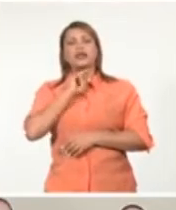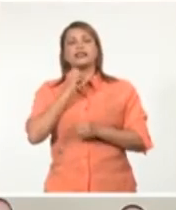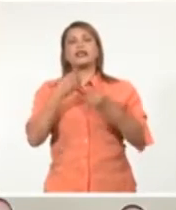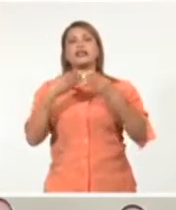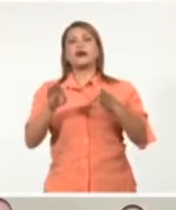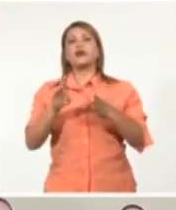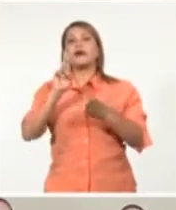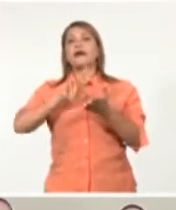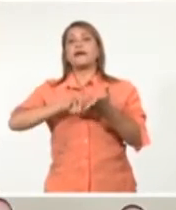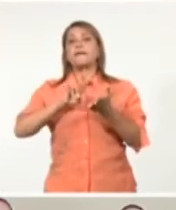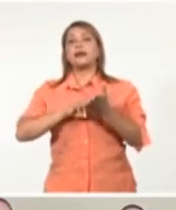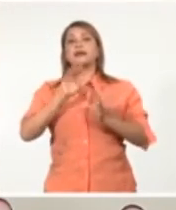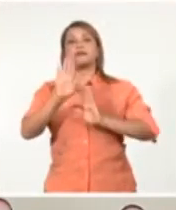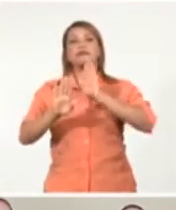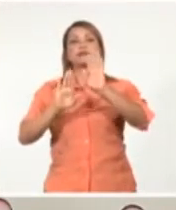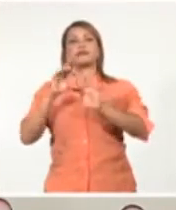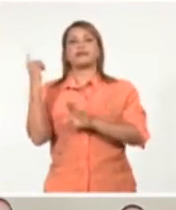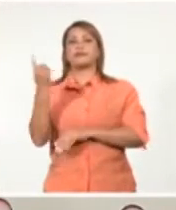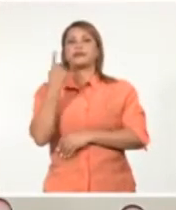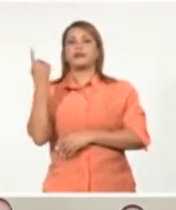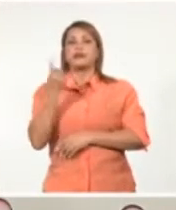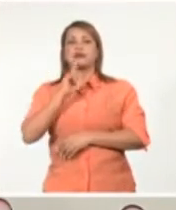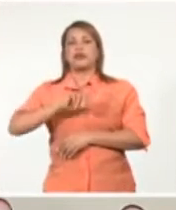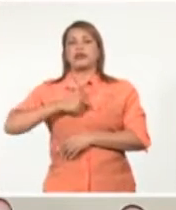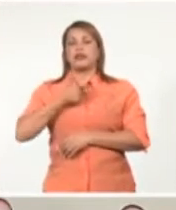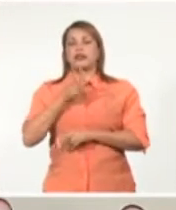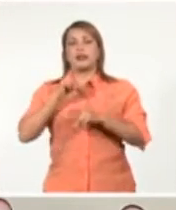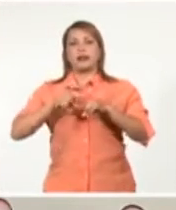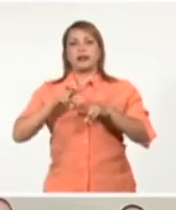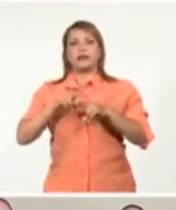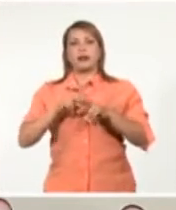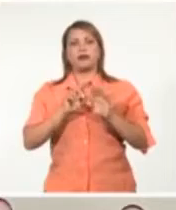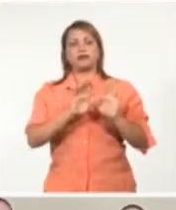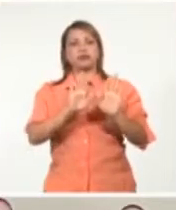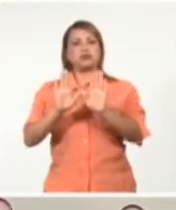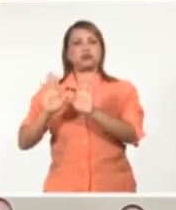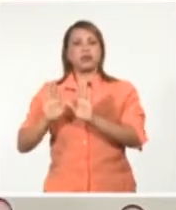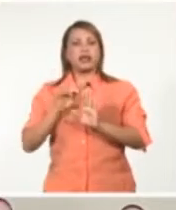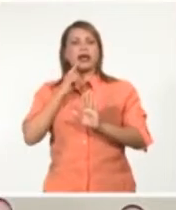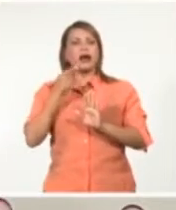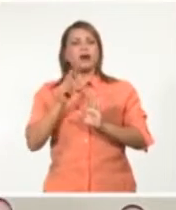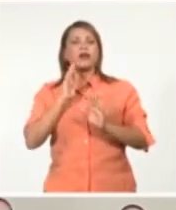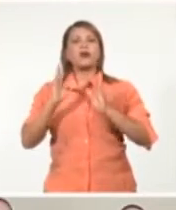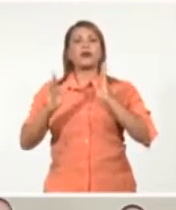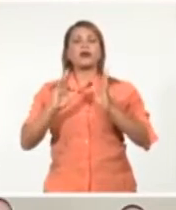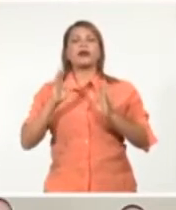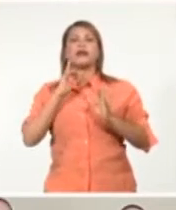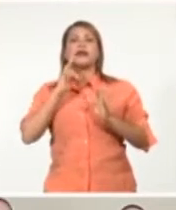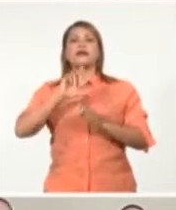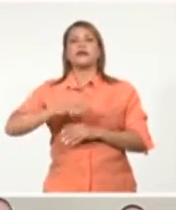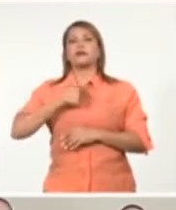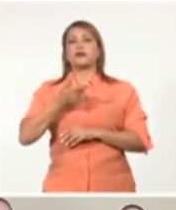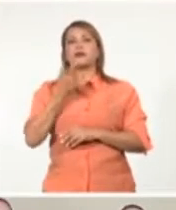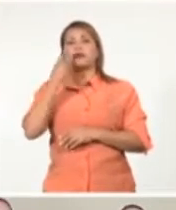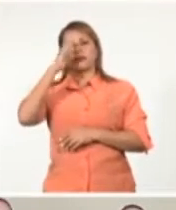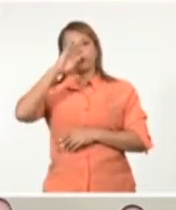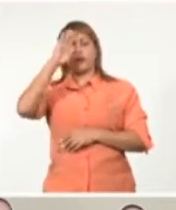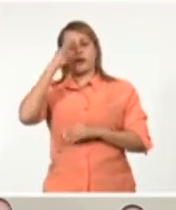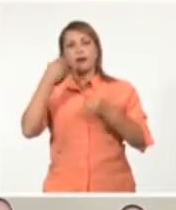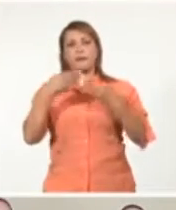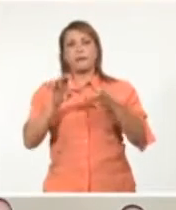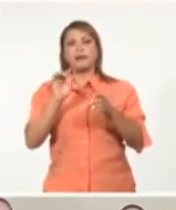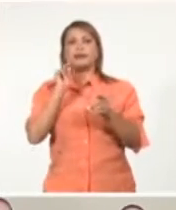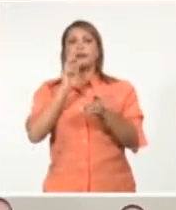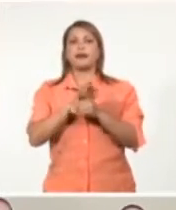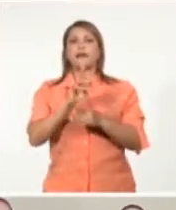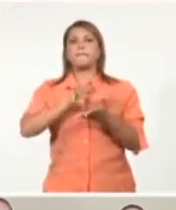martes en el Museo Nacional de Artes Decorativas en La Habana. La muestra forma parte de la Jornada por la Cultura Cubana y estará abierta al público de martes